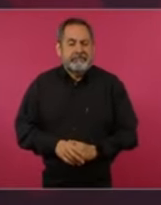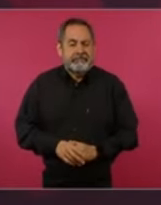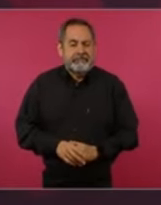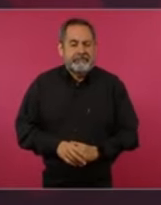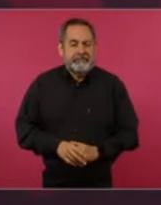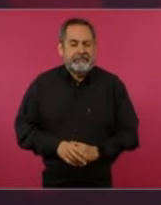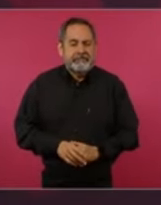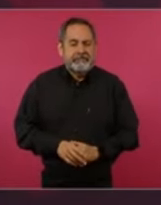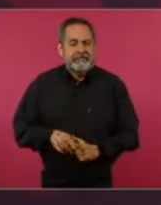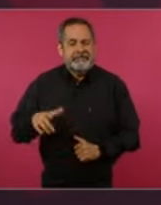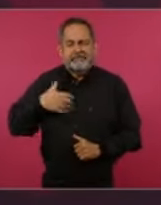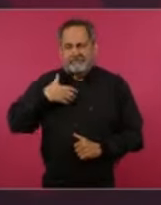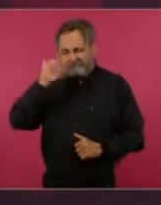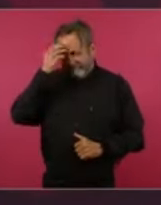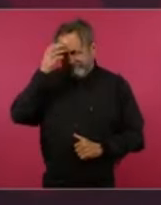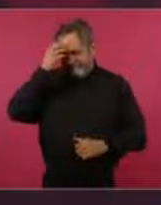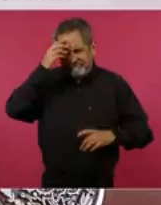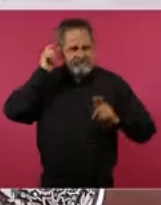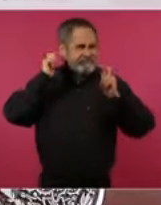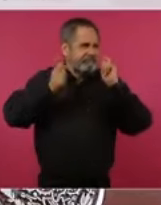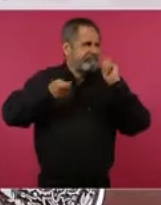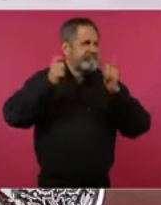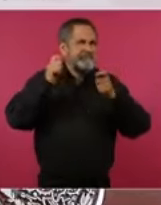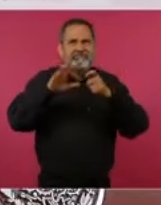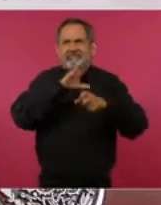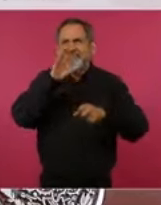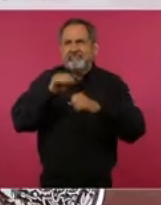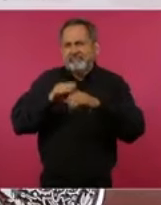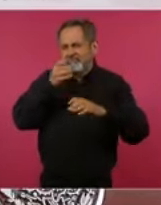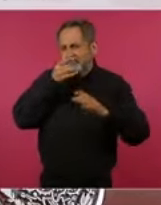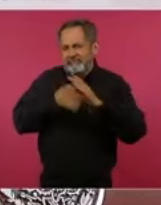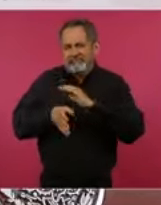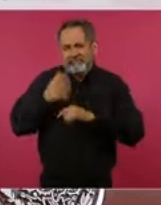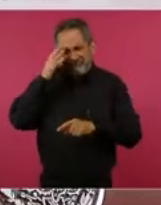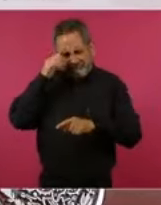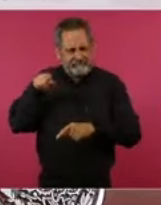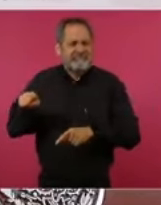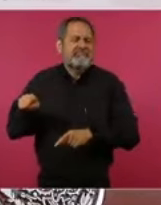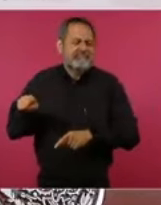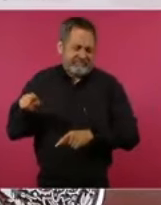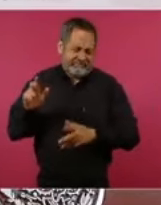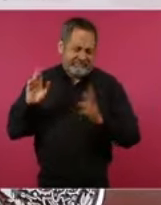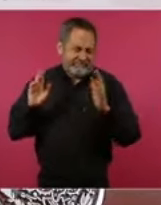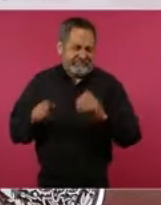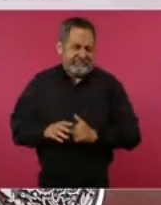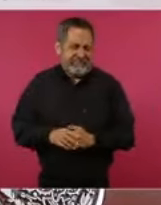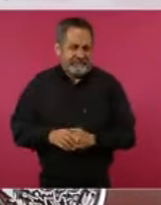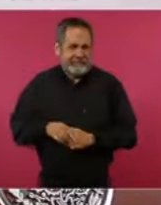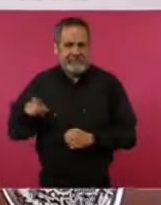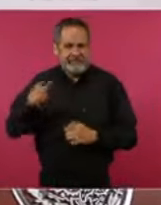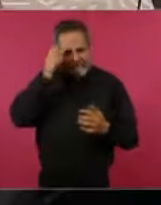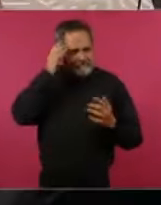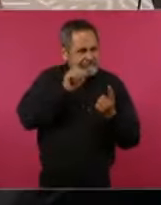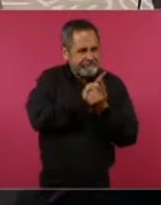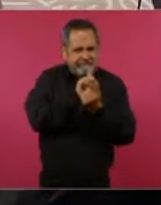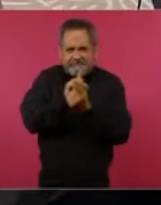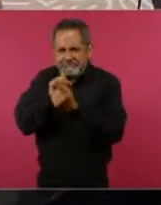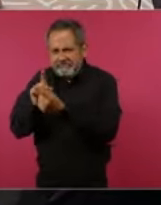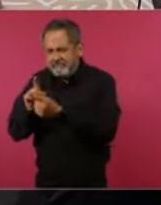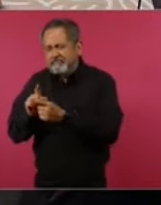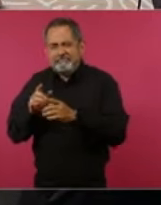que conoce a muchos servidores públicos,